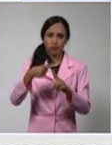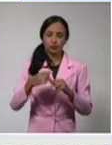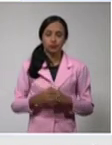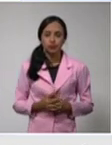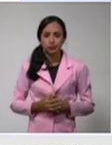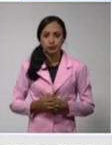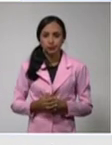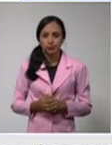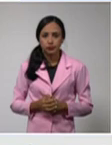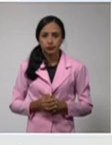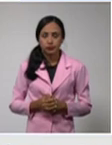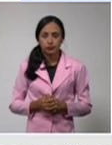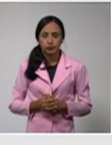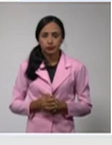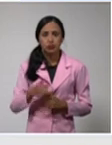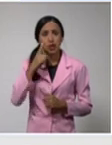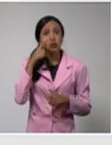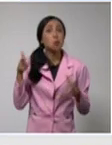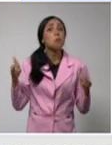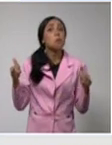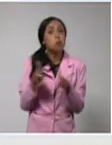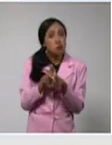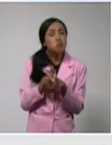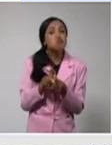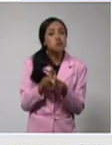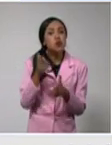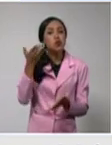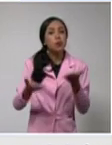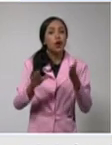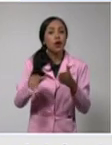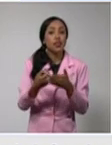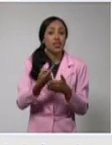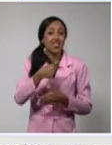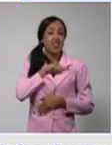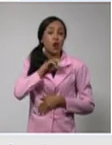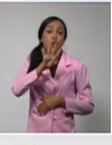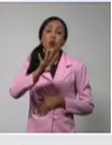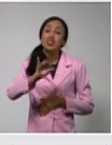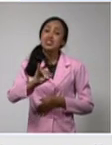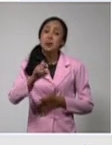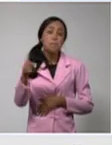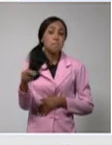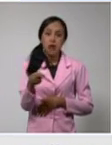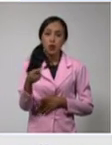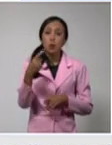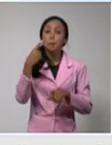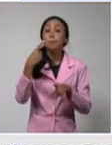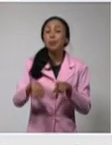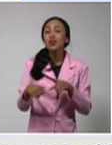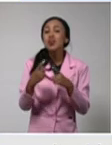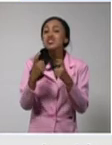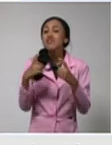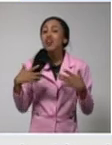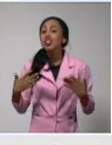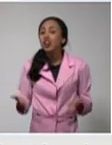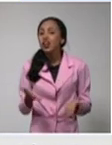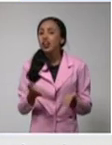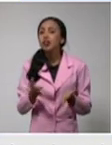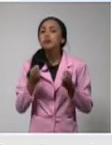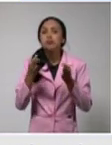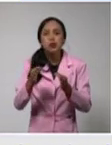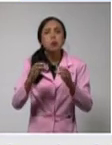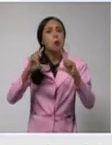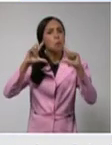que es una cifra inferior a la del día de ayer, 46 menos. Pero lo que hace falta es que se consolide